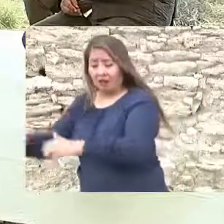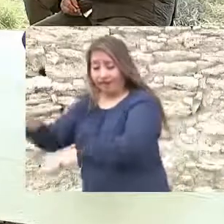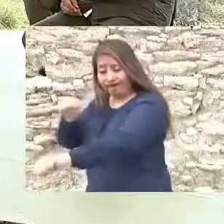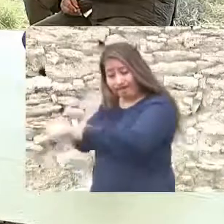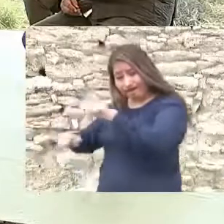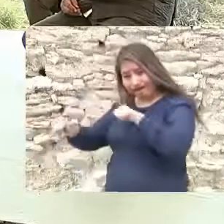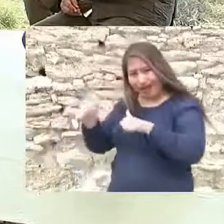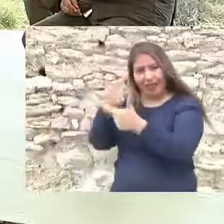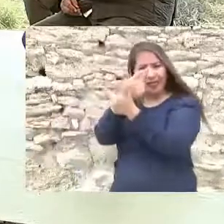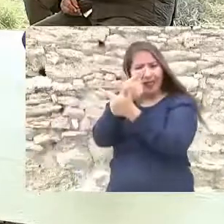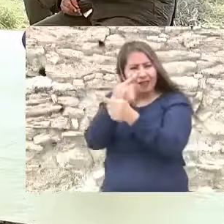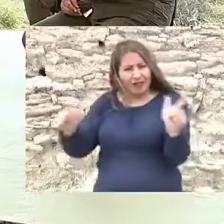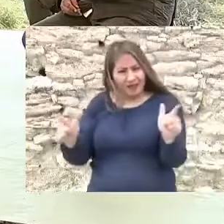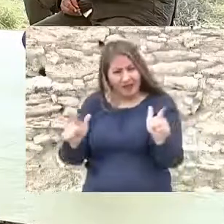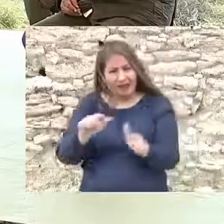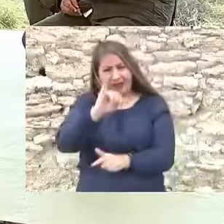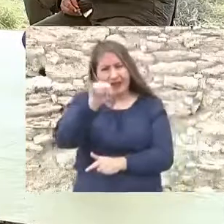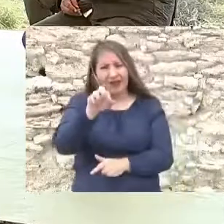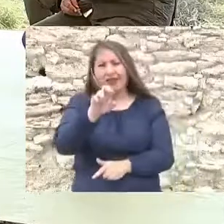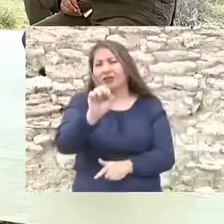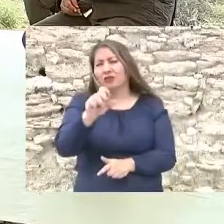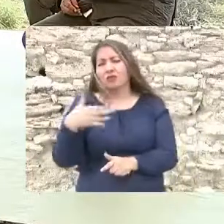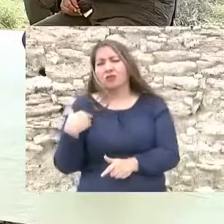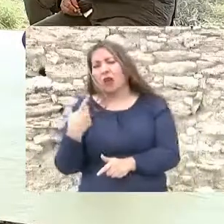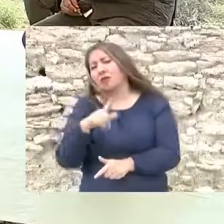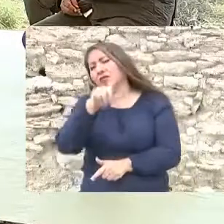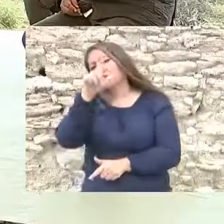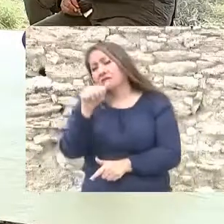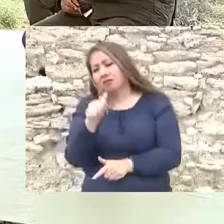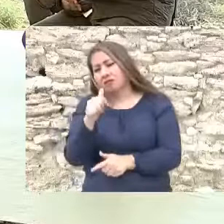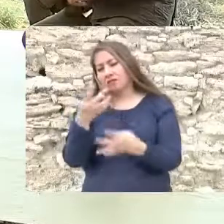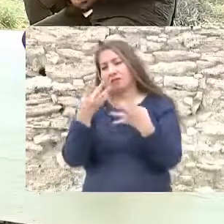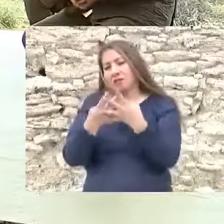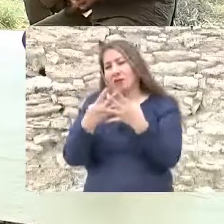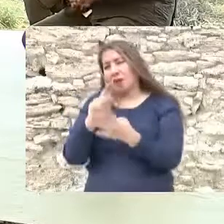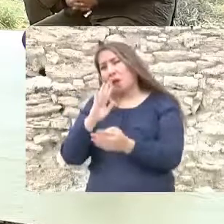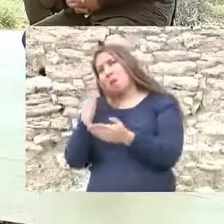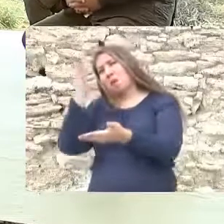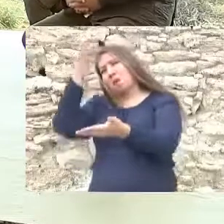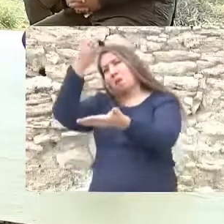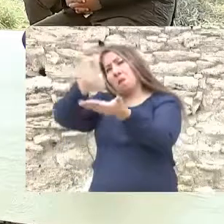libertad de Don Jesús. Arribó después prisionero a Monterrey.